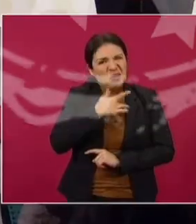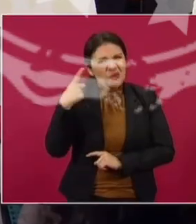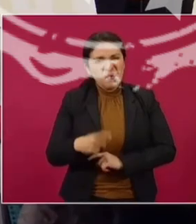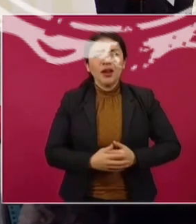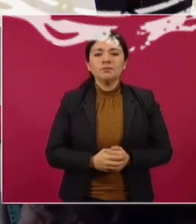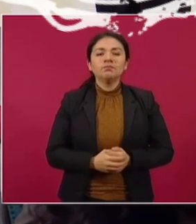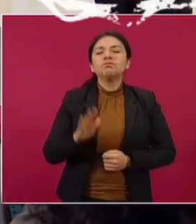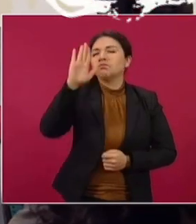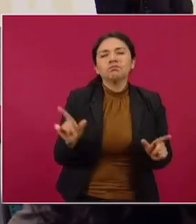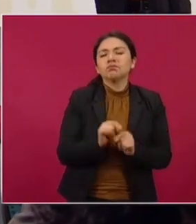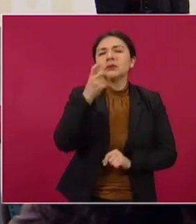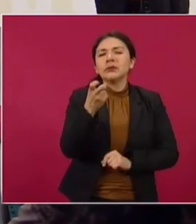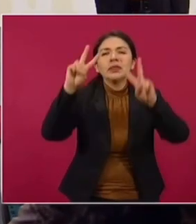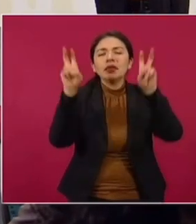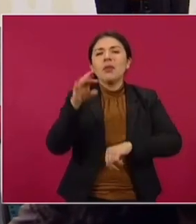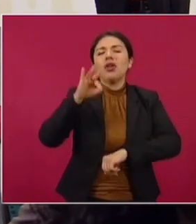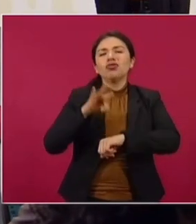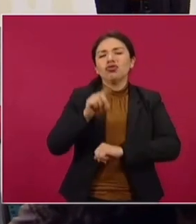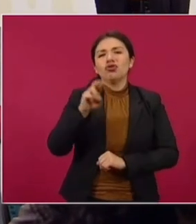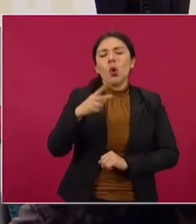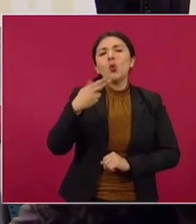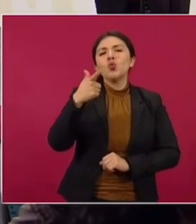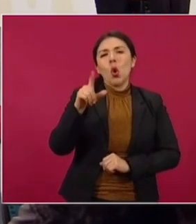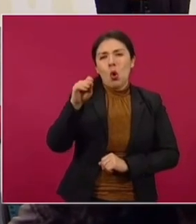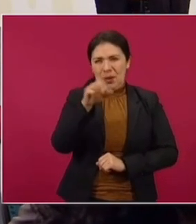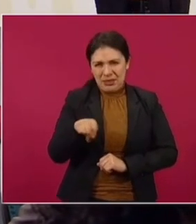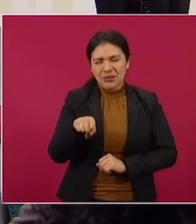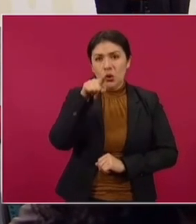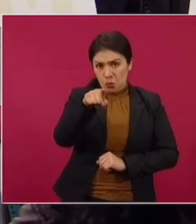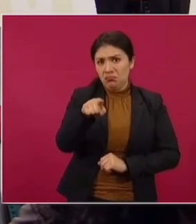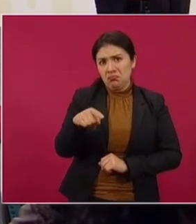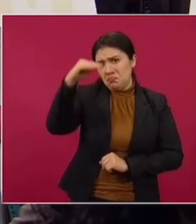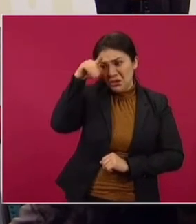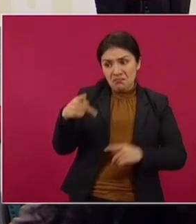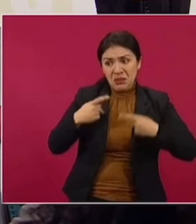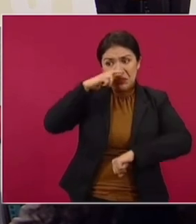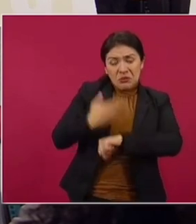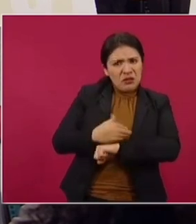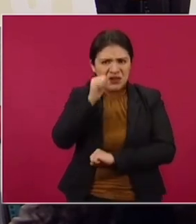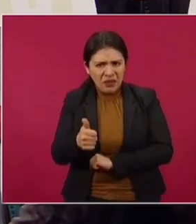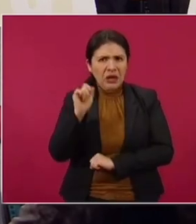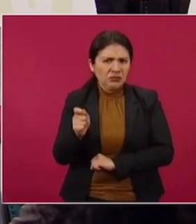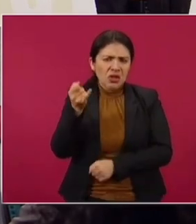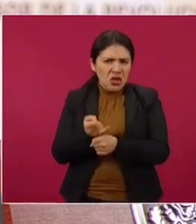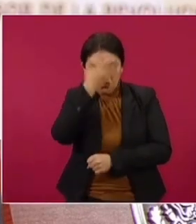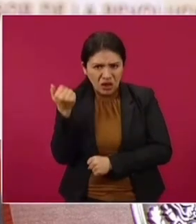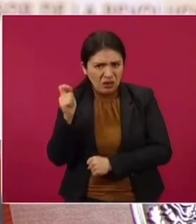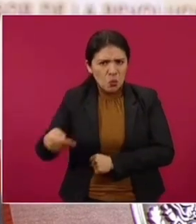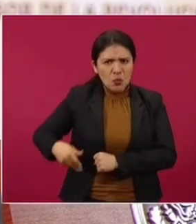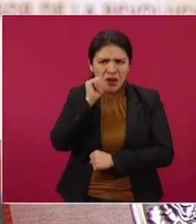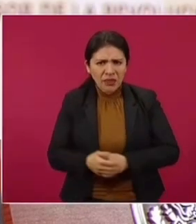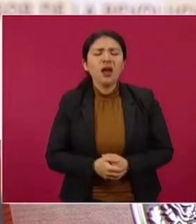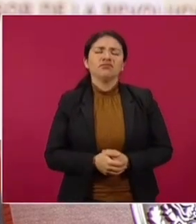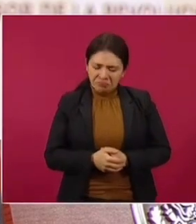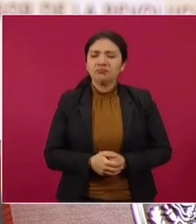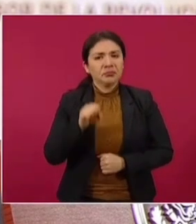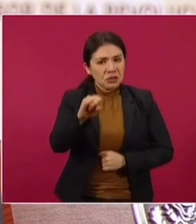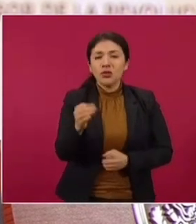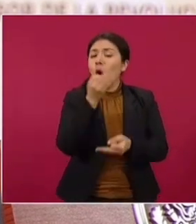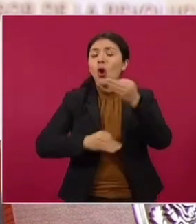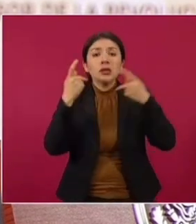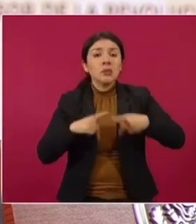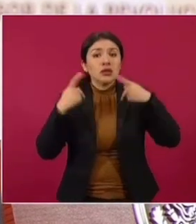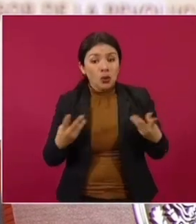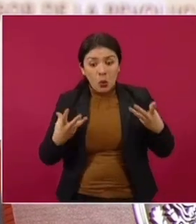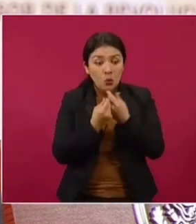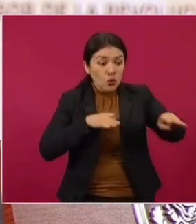Presidente, más para precisar un poco con el tema del doctor Hugo López-Gatell, ¿usted lo absolvería de toda responsabilidad? ¿Lo declaré inocente, presidente? Sí, a todos los que participaron en la